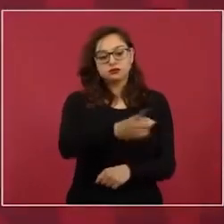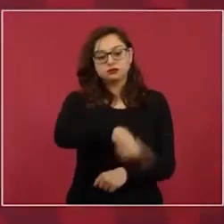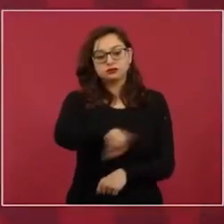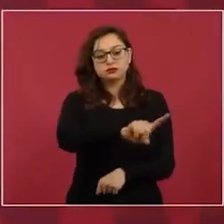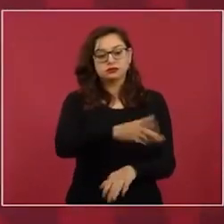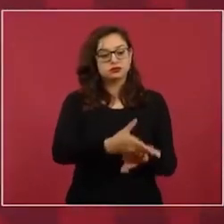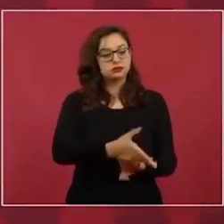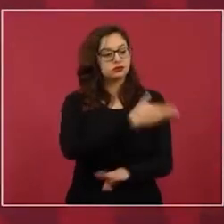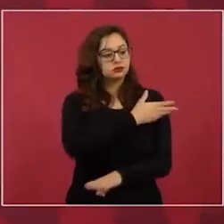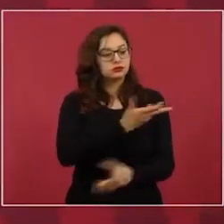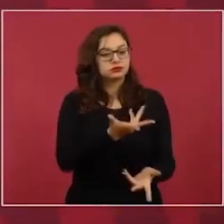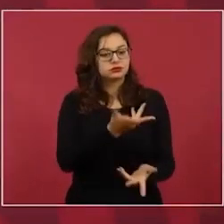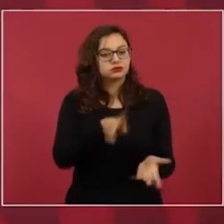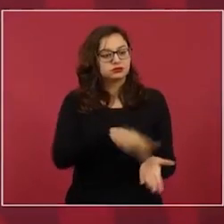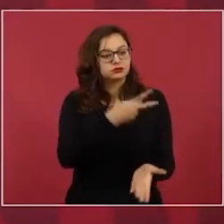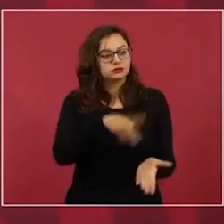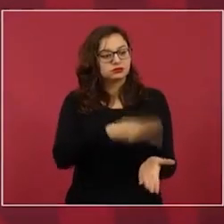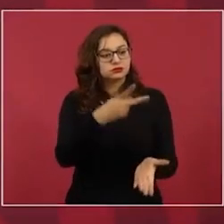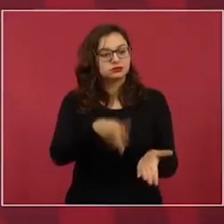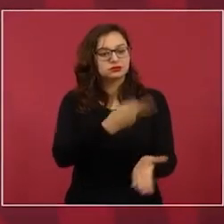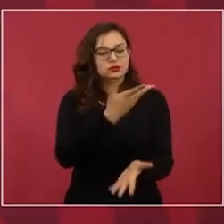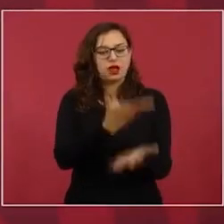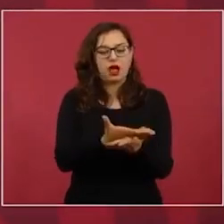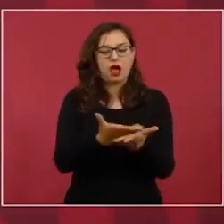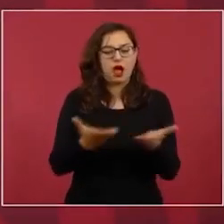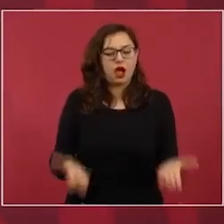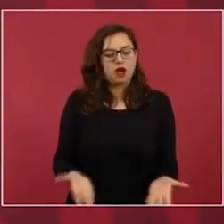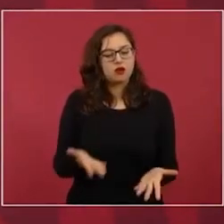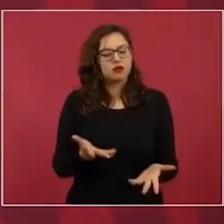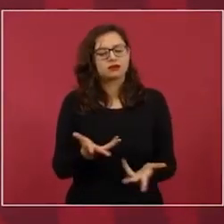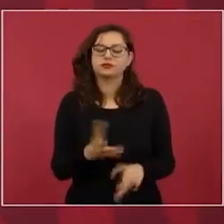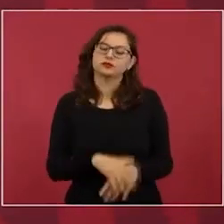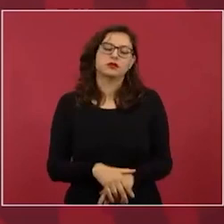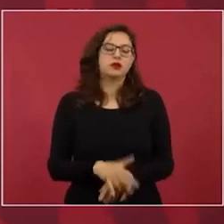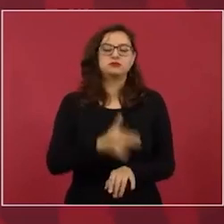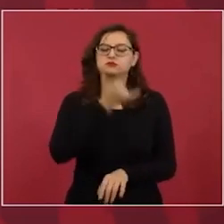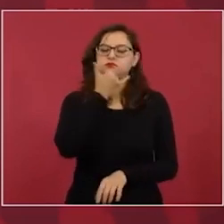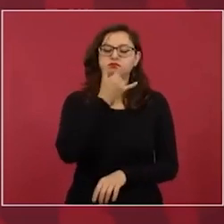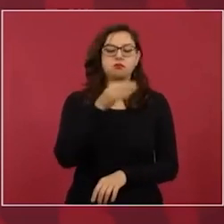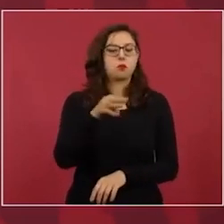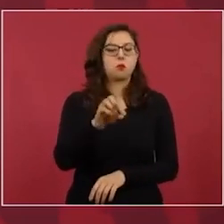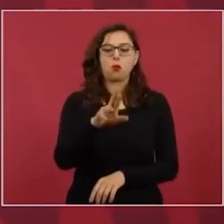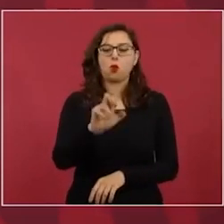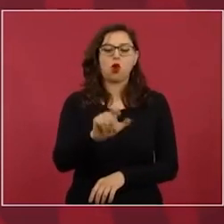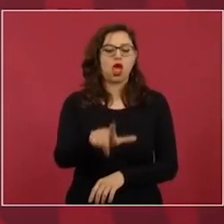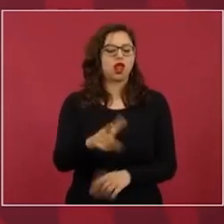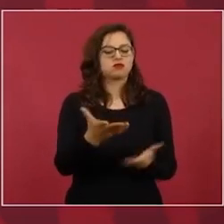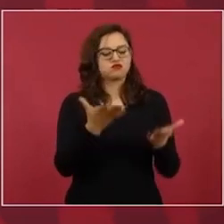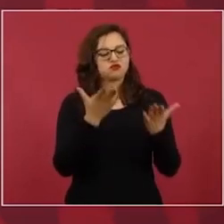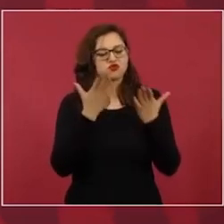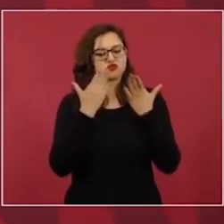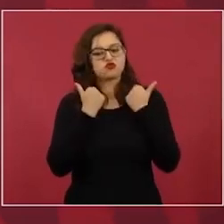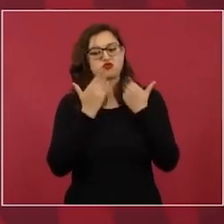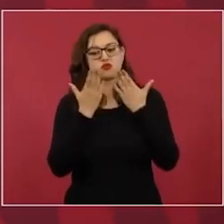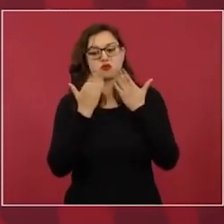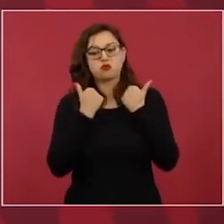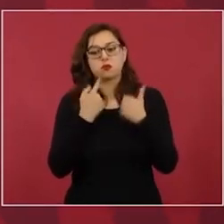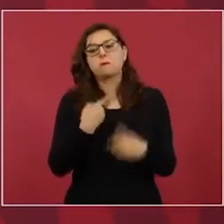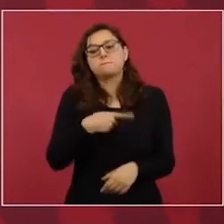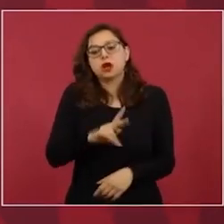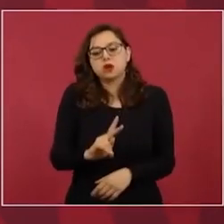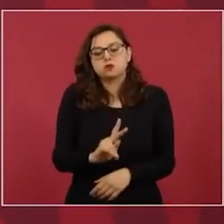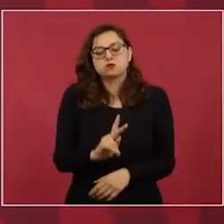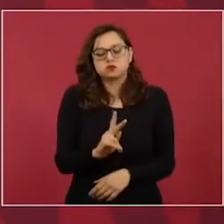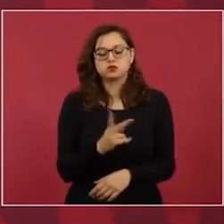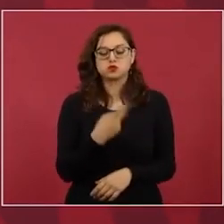sin autoridad moral, pero bueno, hay libertades en nuestro